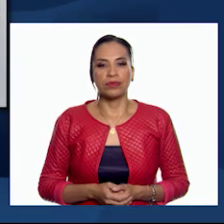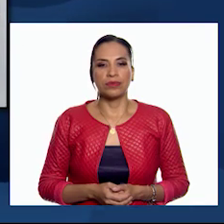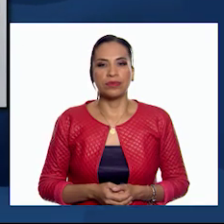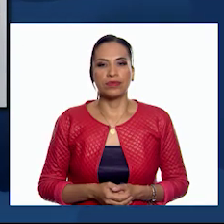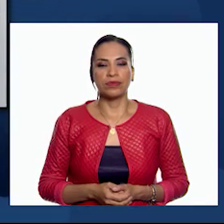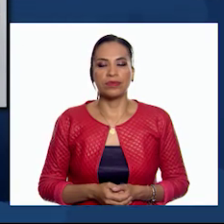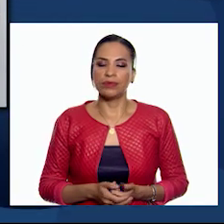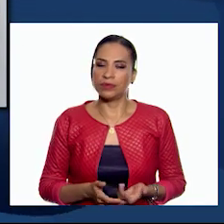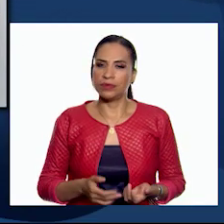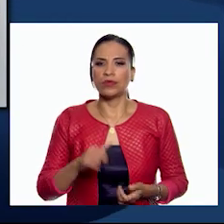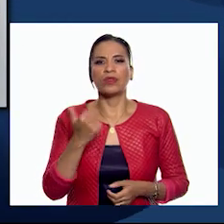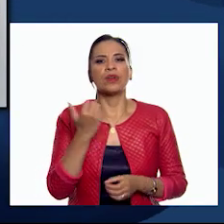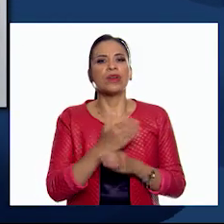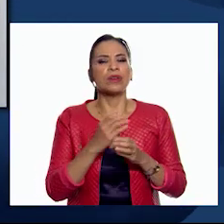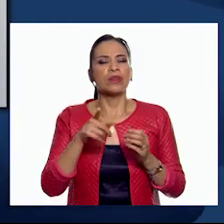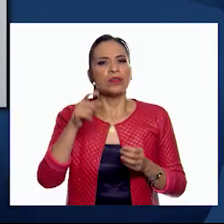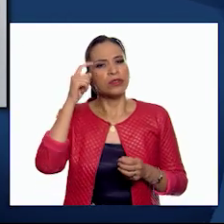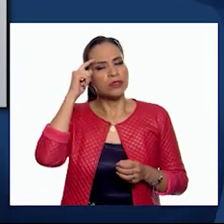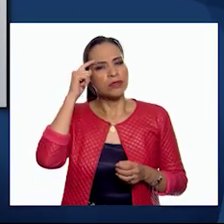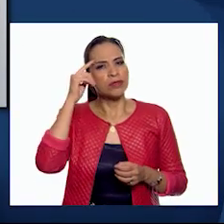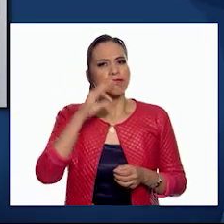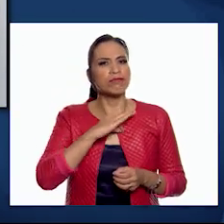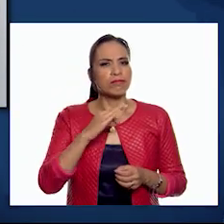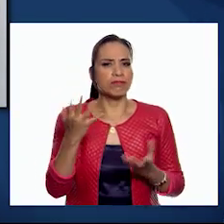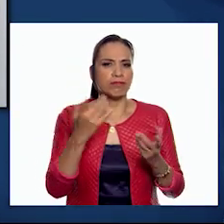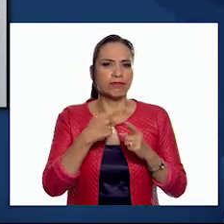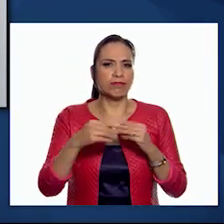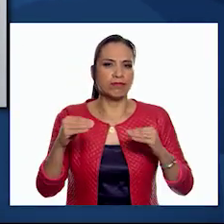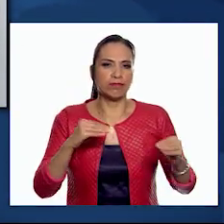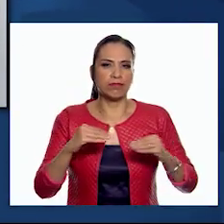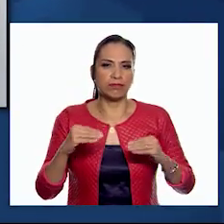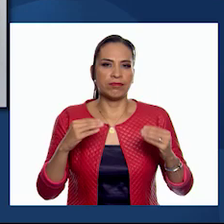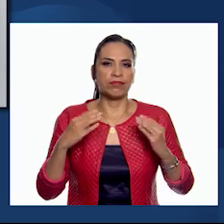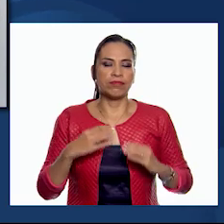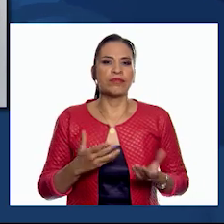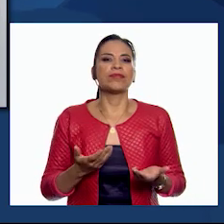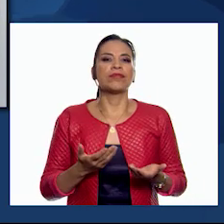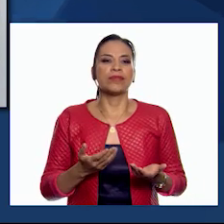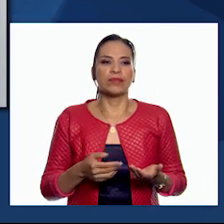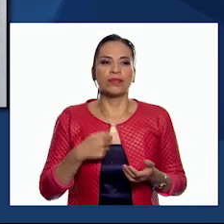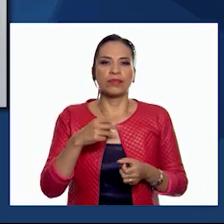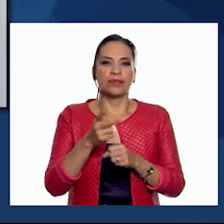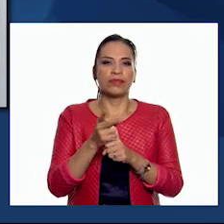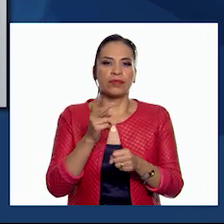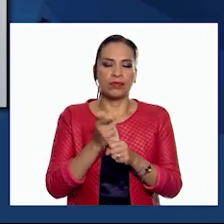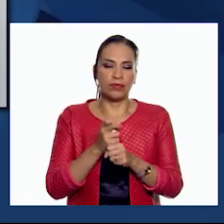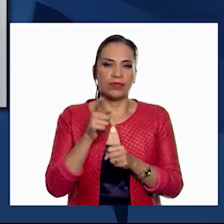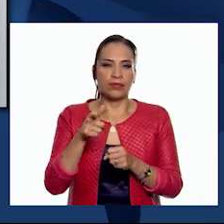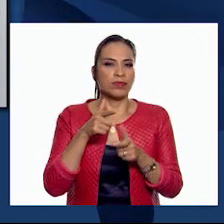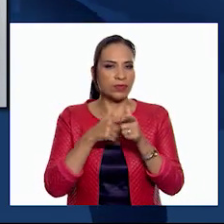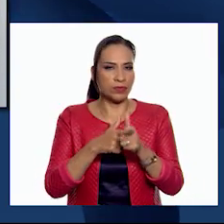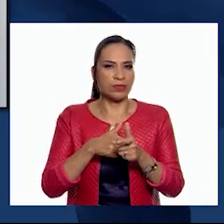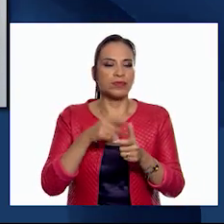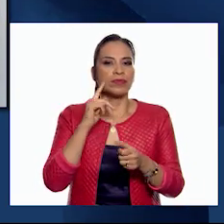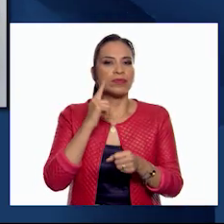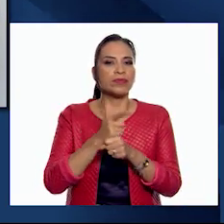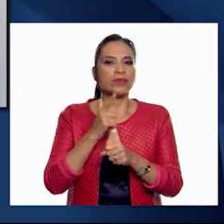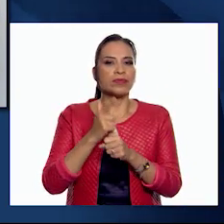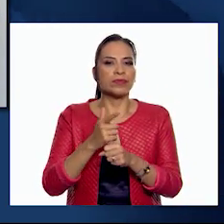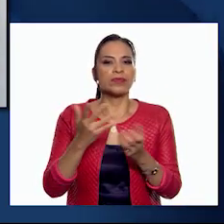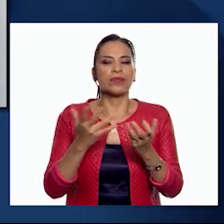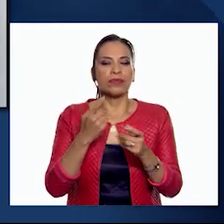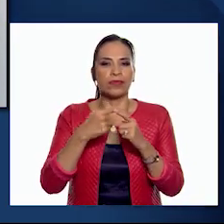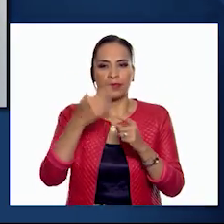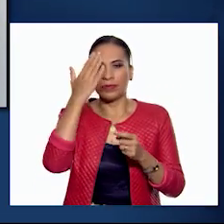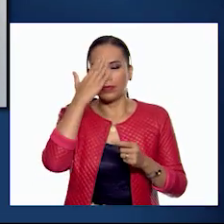¿Qué otros retos se te ocurre proponer con estos movimientos? Yo te invito a que sigas descubriendo y poniendo en práctica